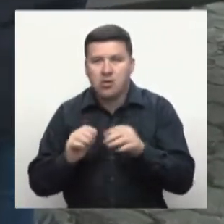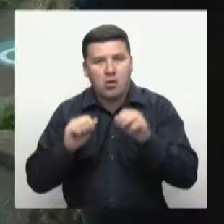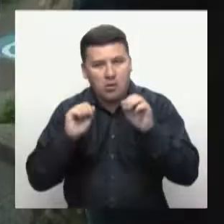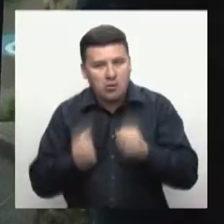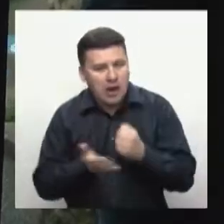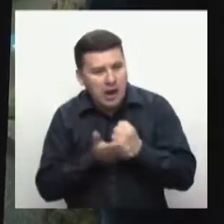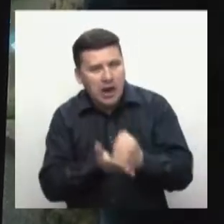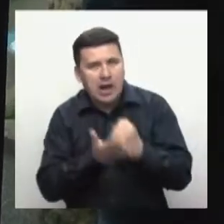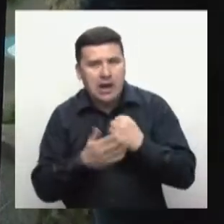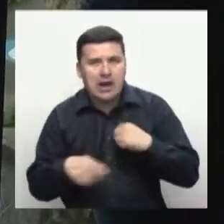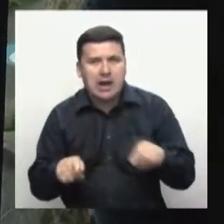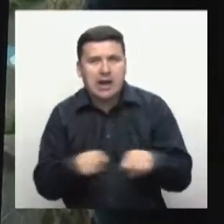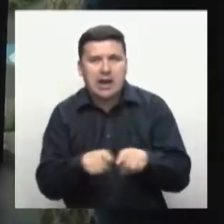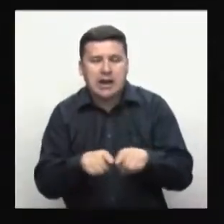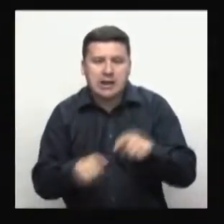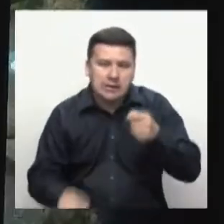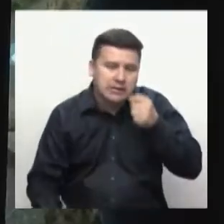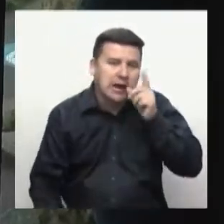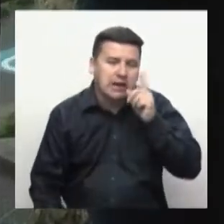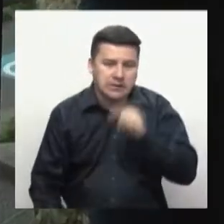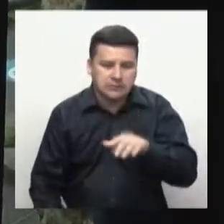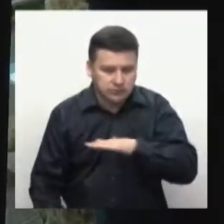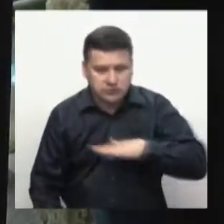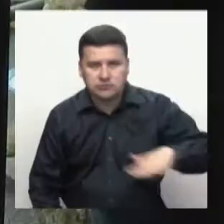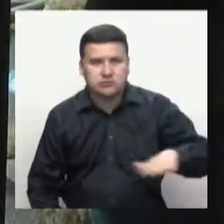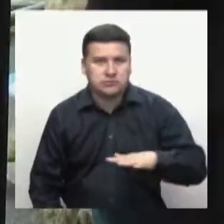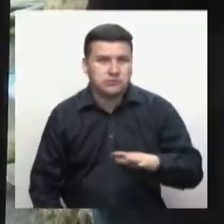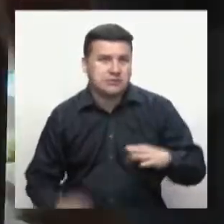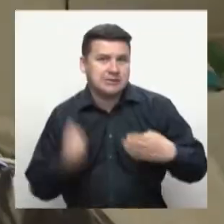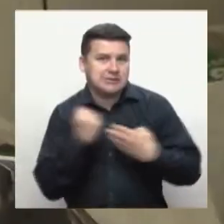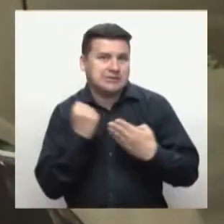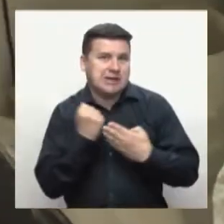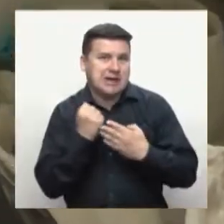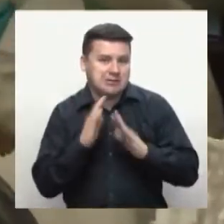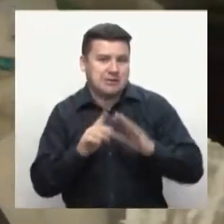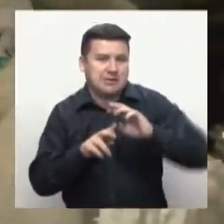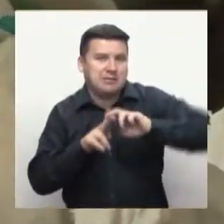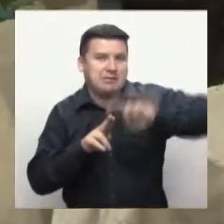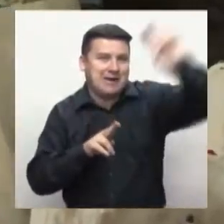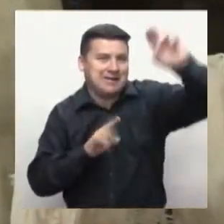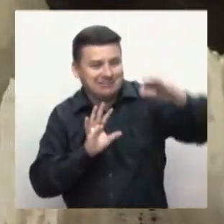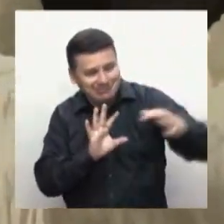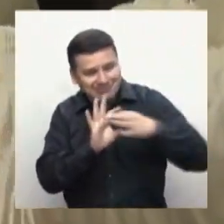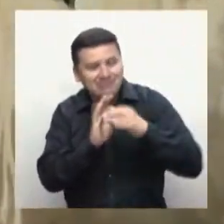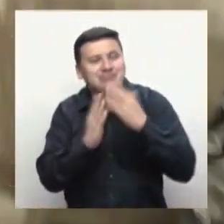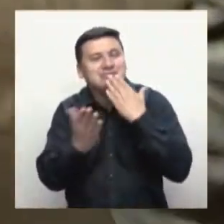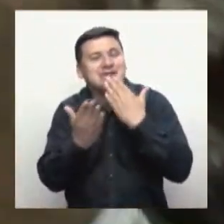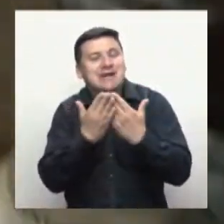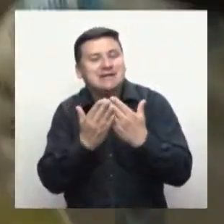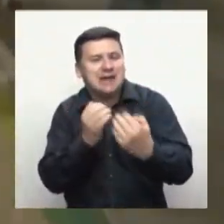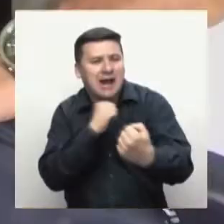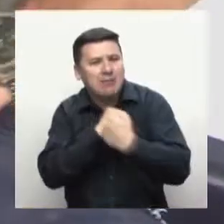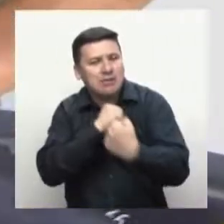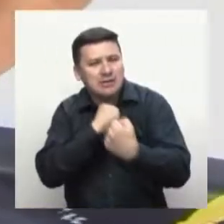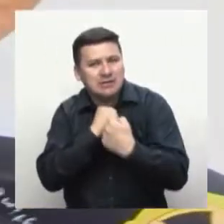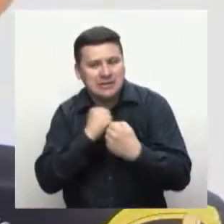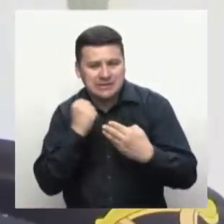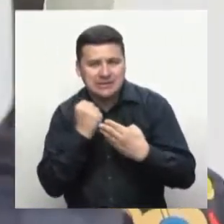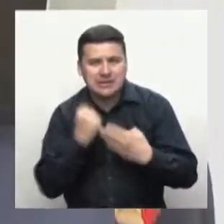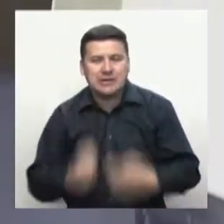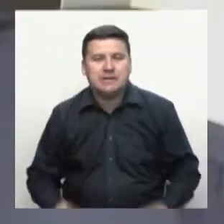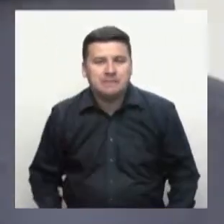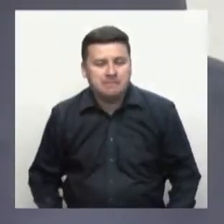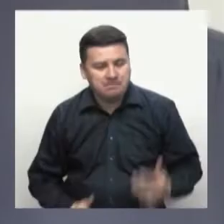componentes que la entidad más querida por todos los colombianos incorporan sus procesos formativos y misionales con el fin de construir un país con